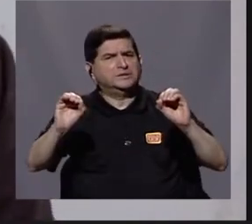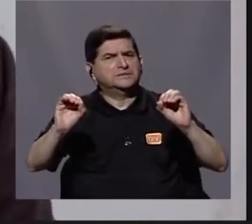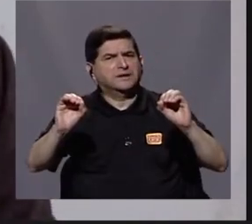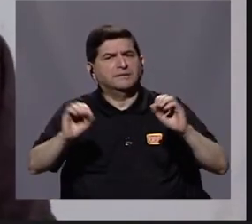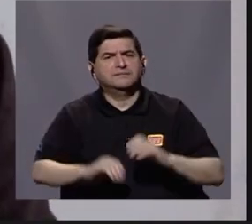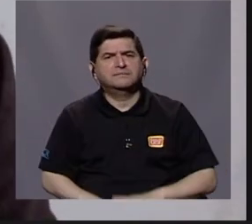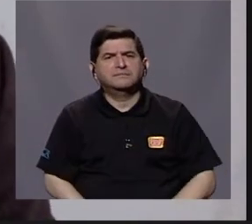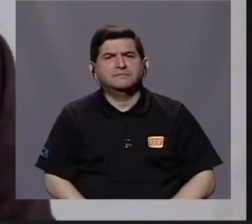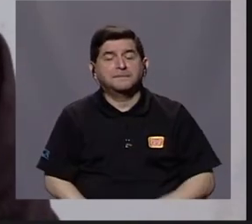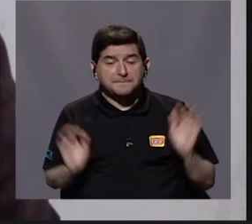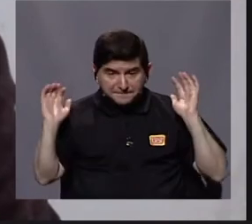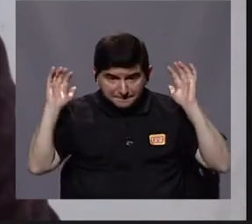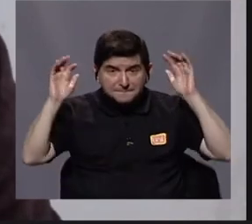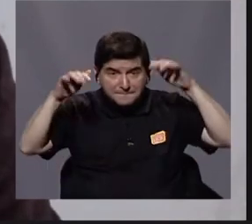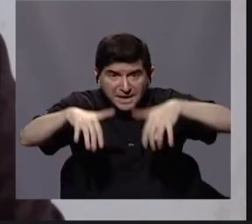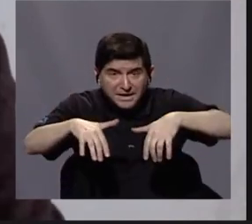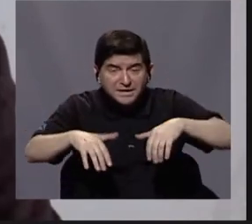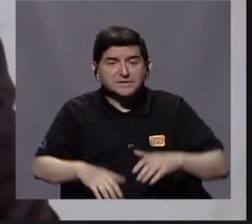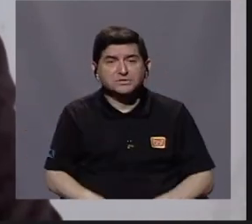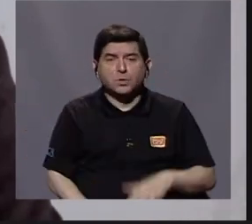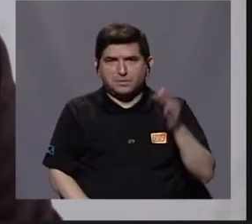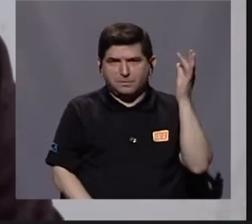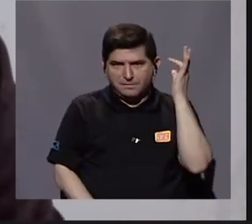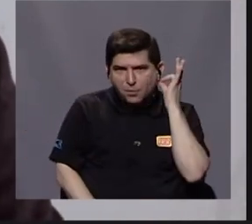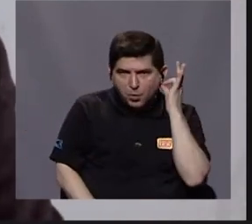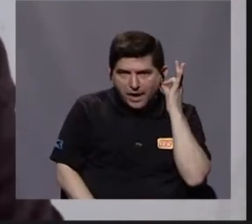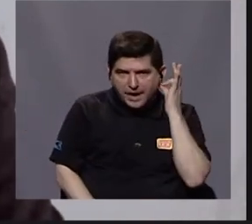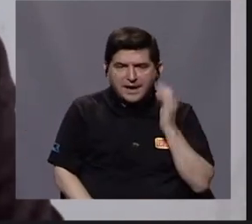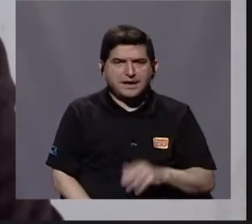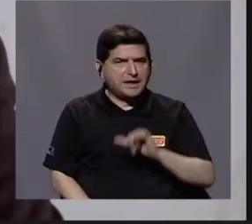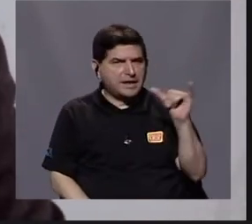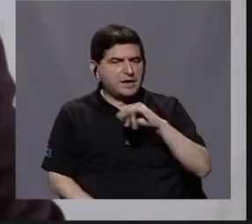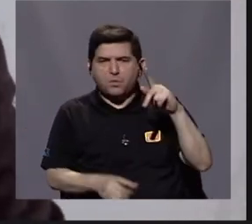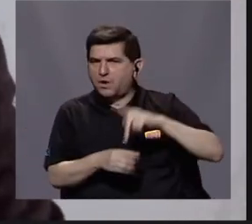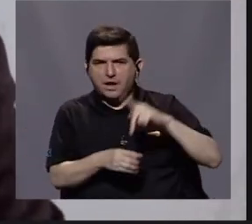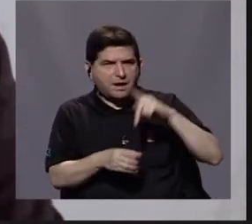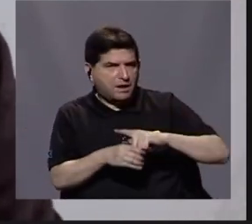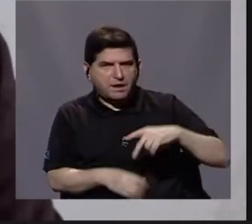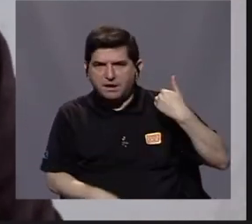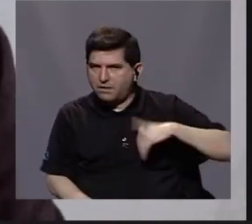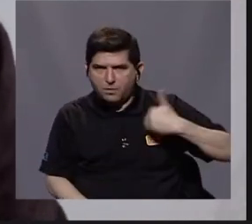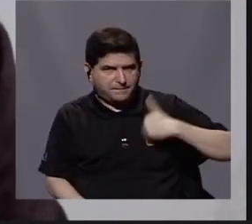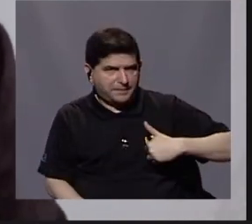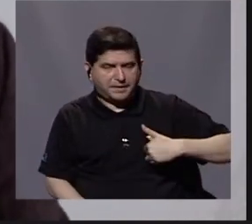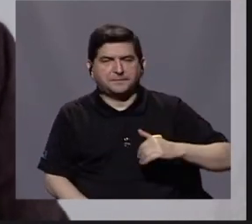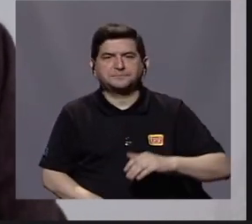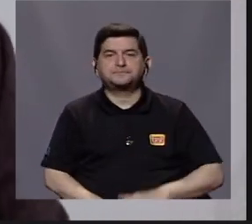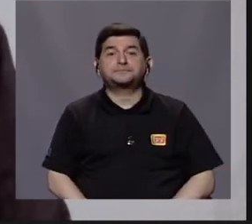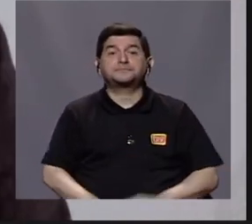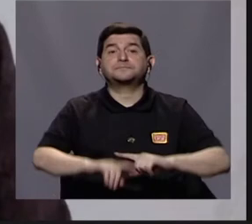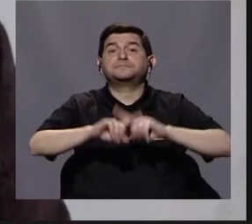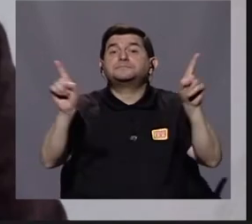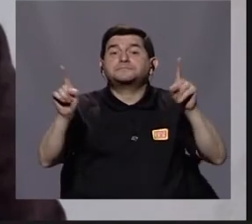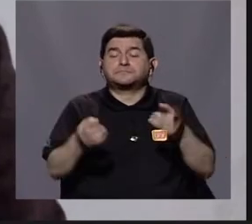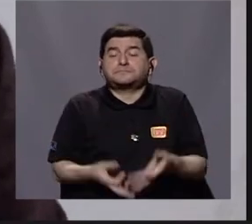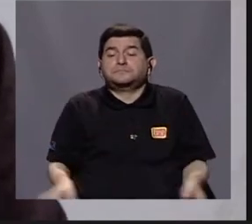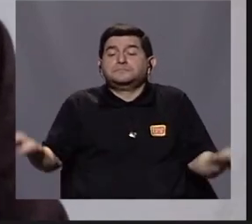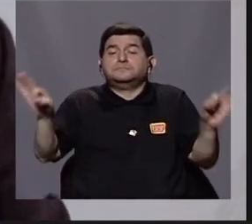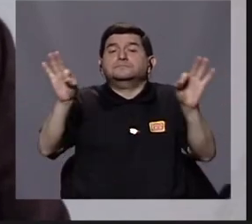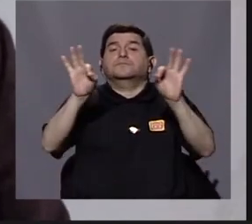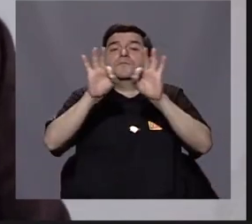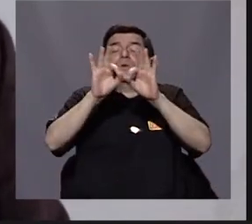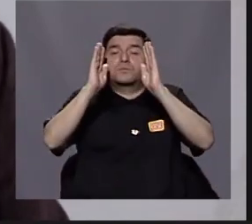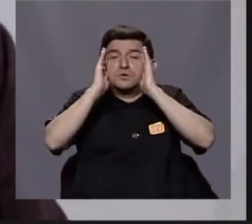migración constituida por mujeres como por hombres. Pero el elemento importante